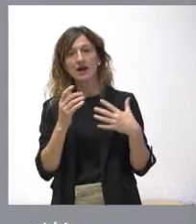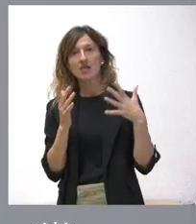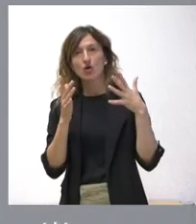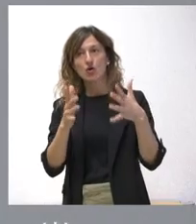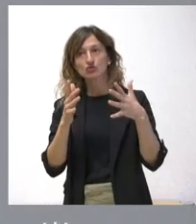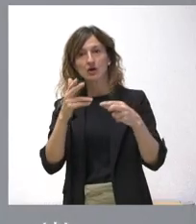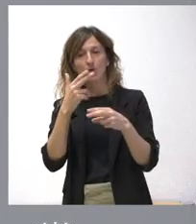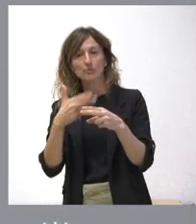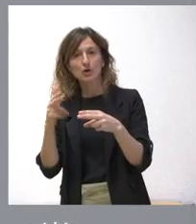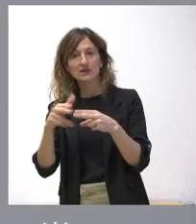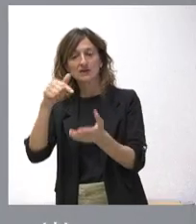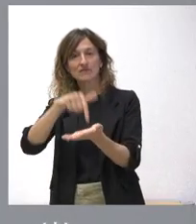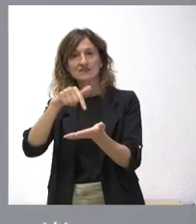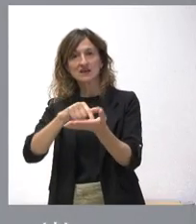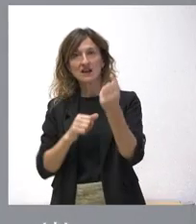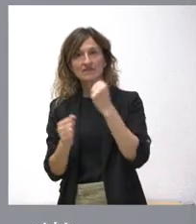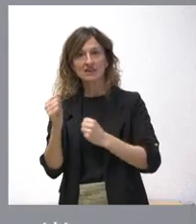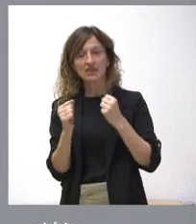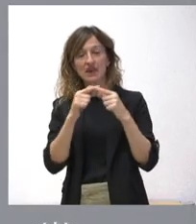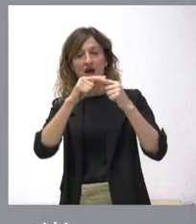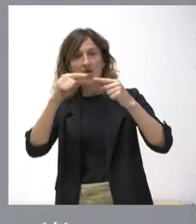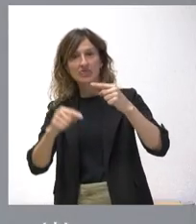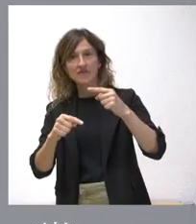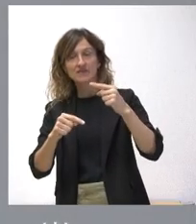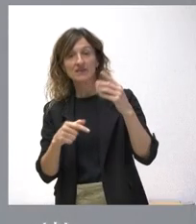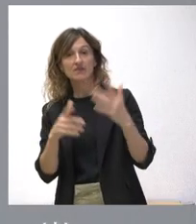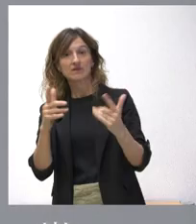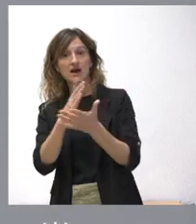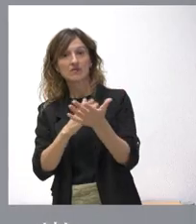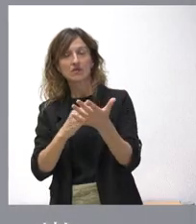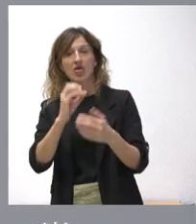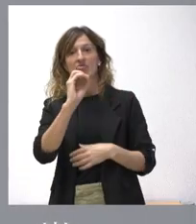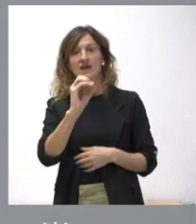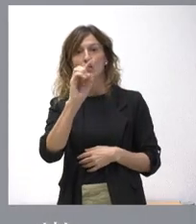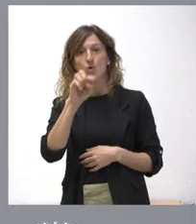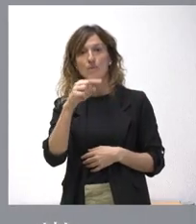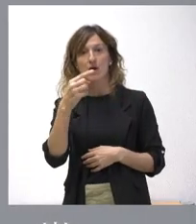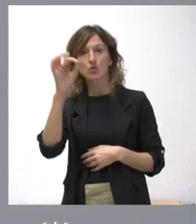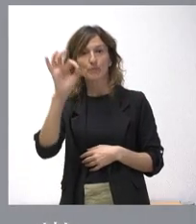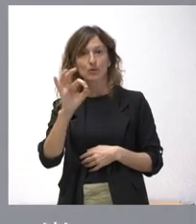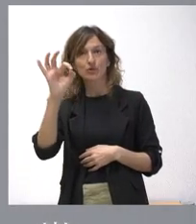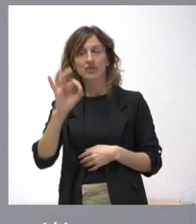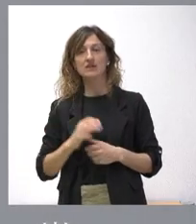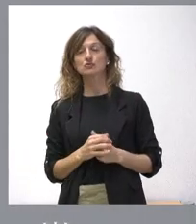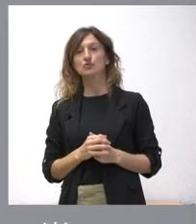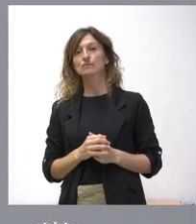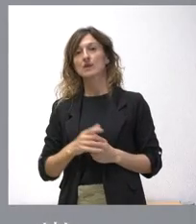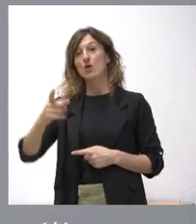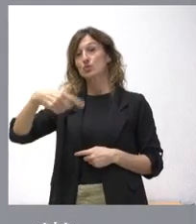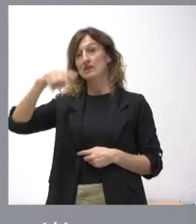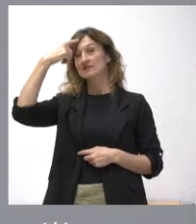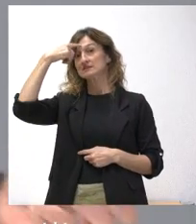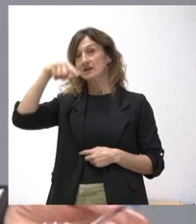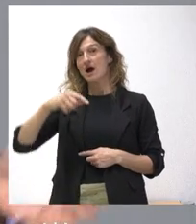Política Fiscal y Financiera, un déficit para las Administraciones Autonómicas del 0,1%, pero saben ustedes que